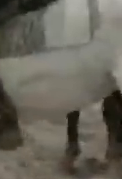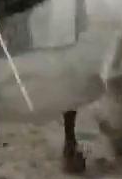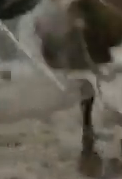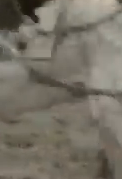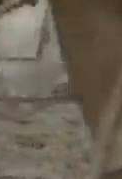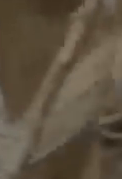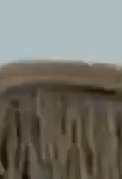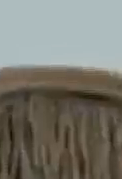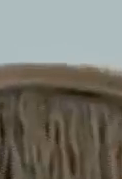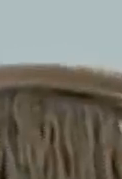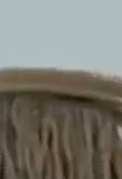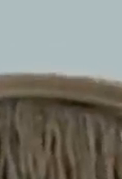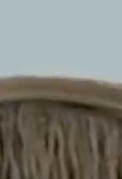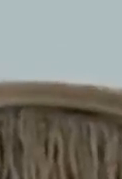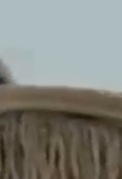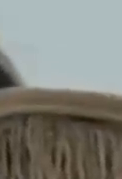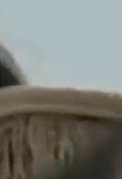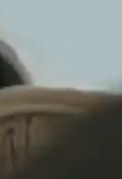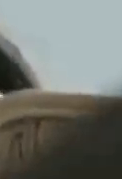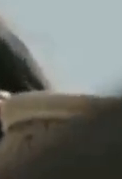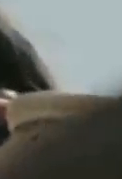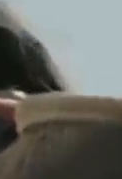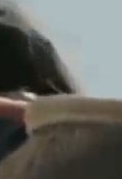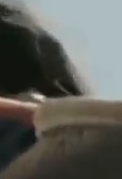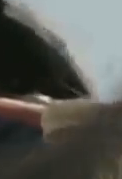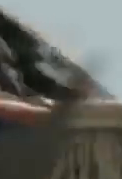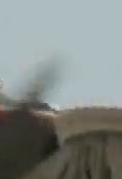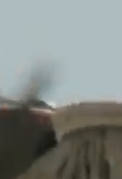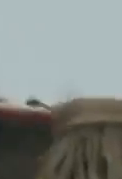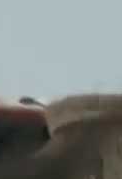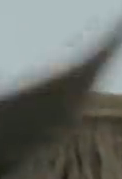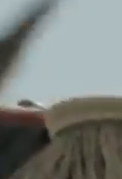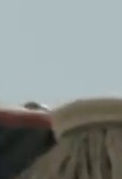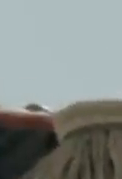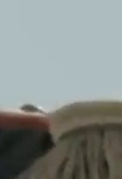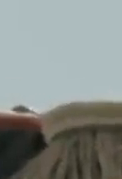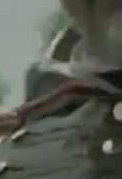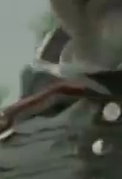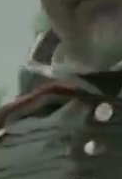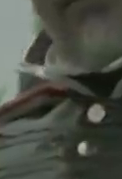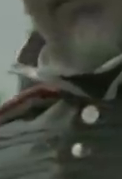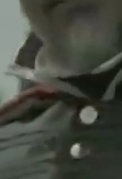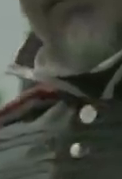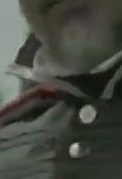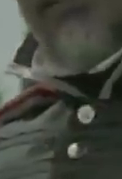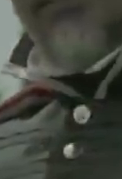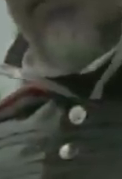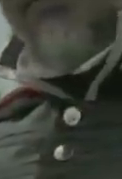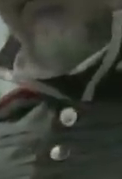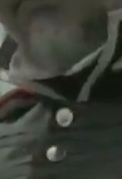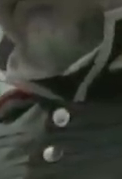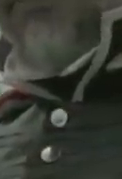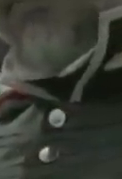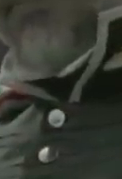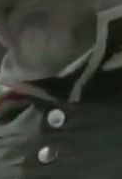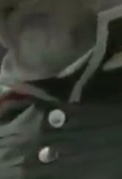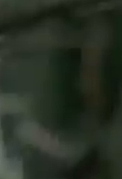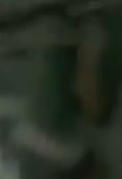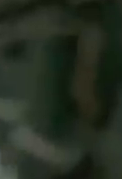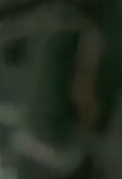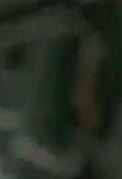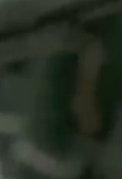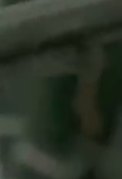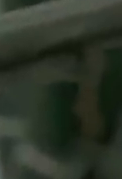¡formación! hay mil hombres dispuestos a dar su vida en este campo ni siquiera con estos rifles nadie es tan bueno